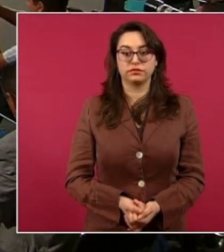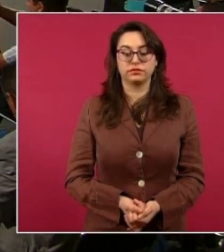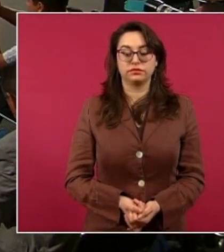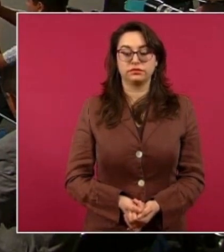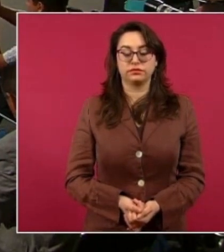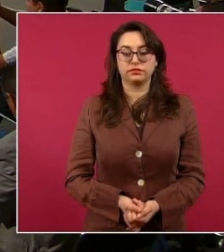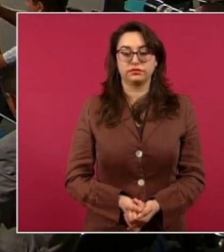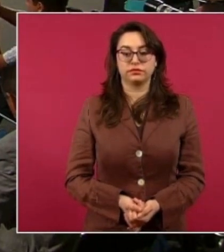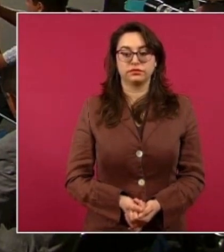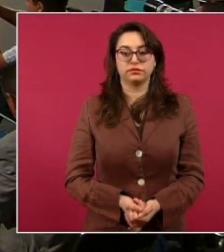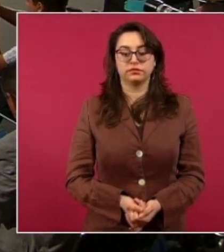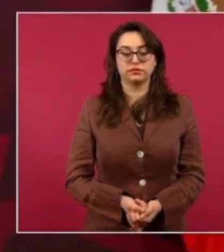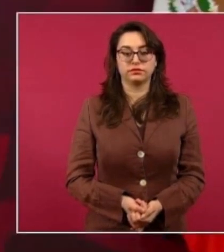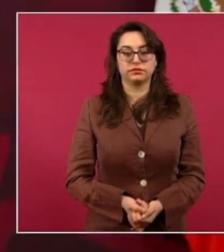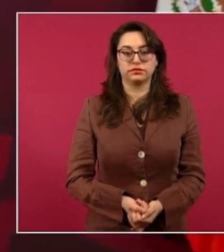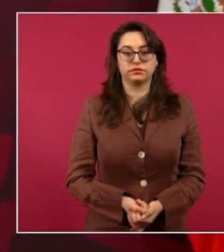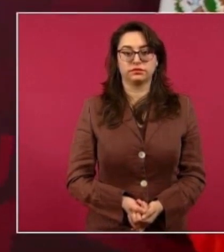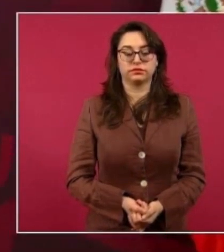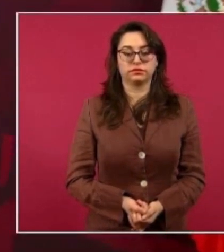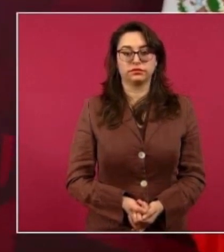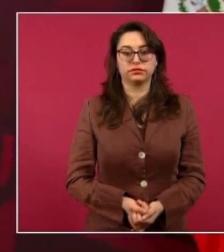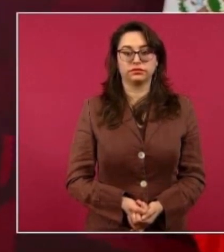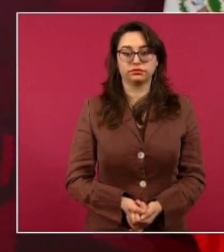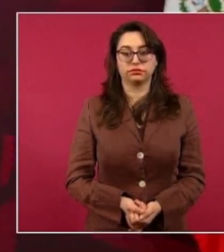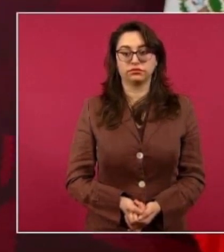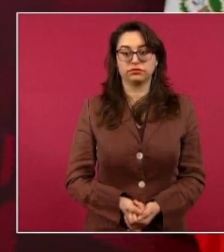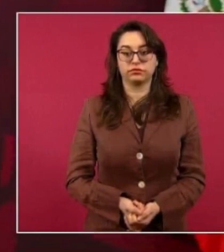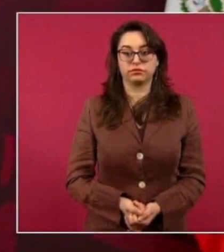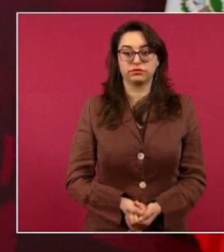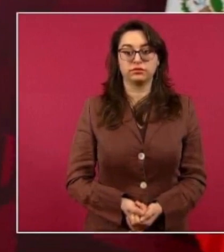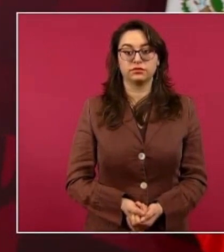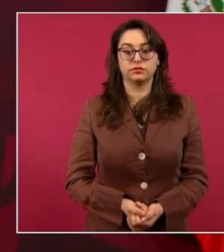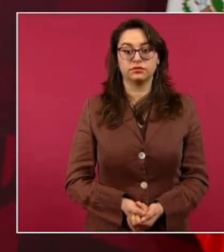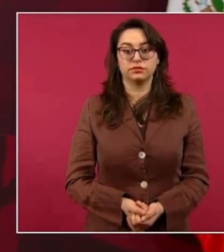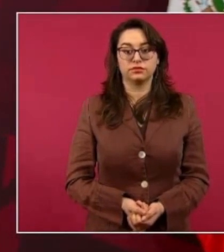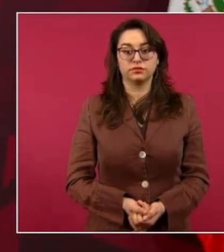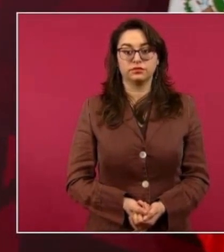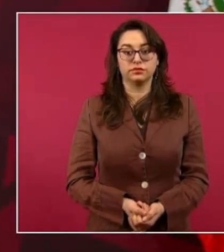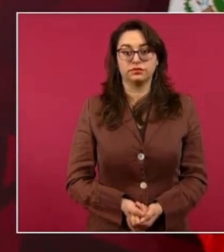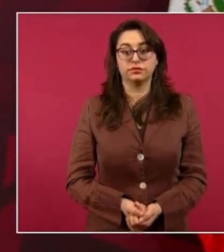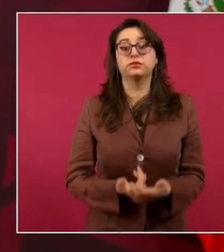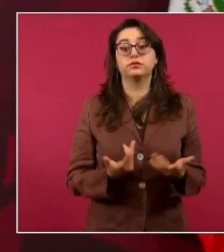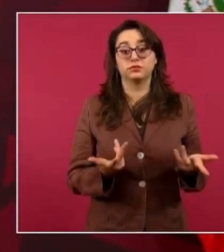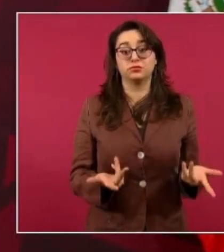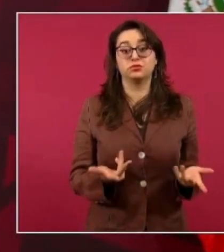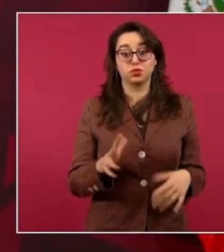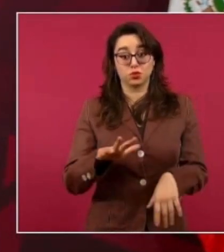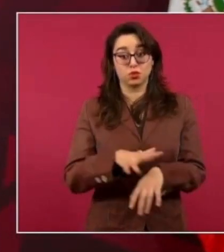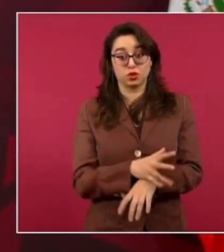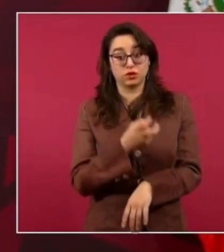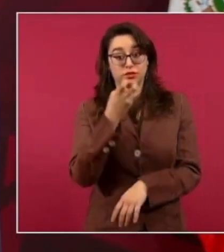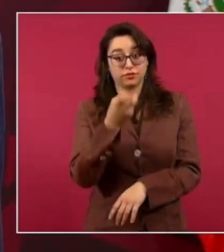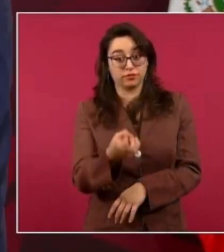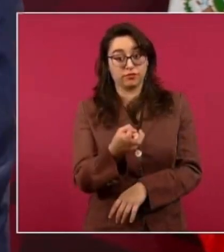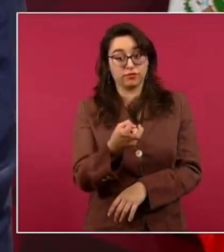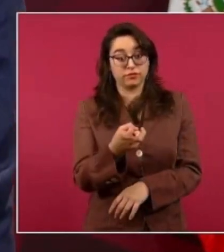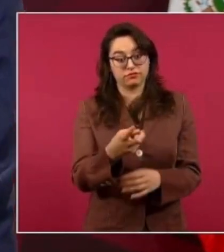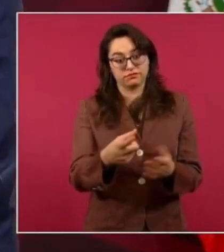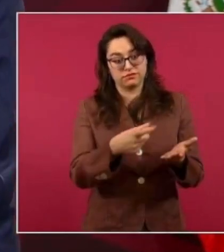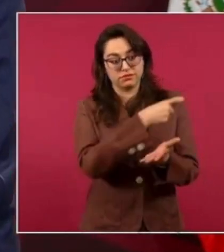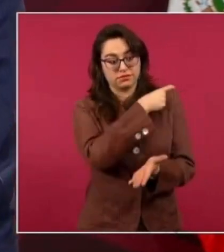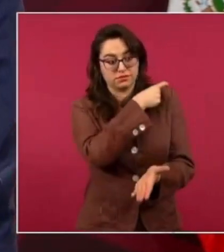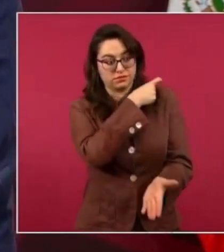Por eso fue muy buena la operación. Si nosotros